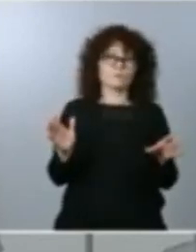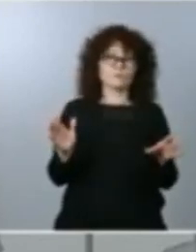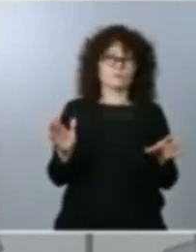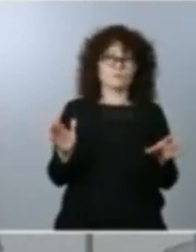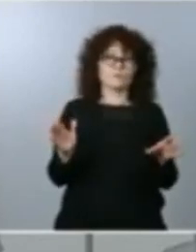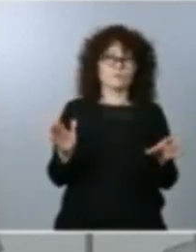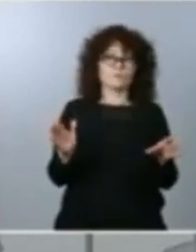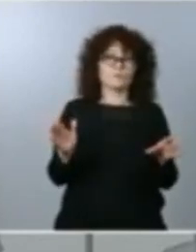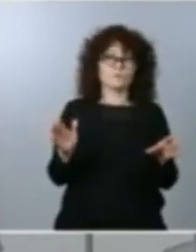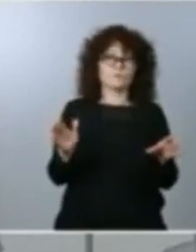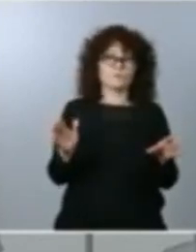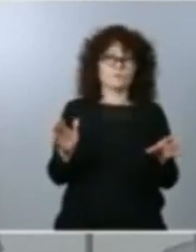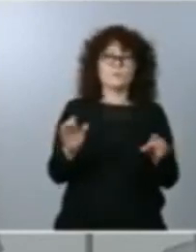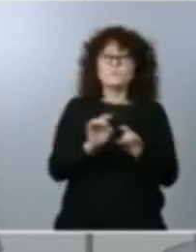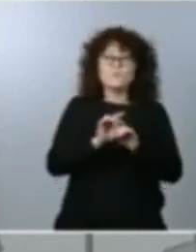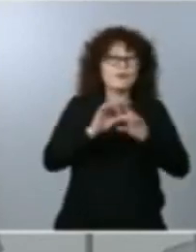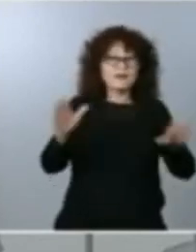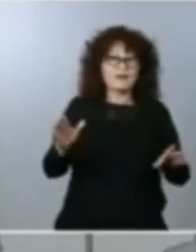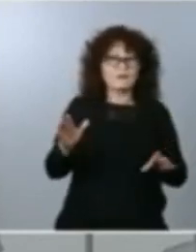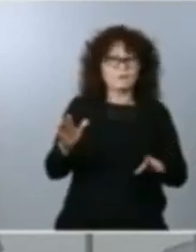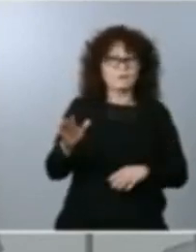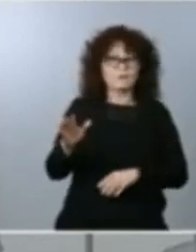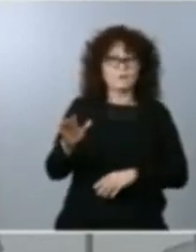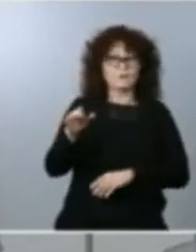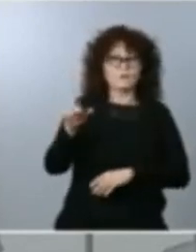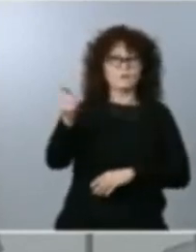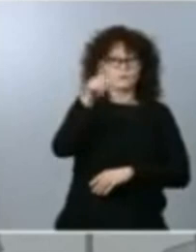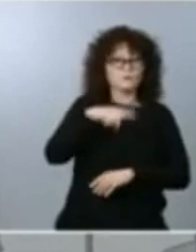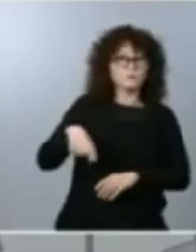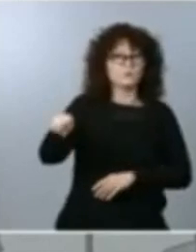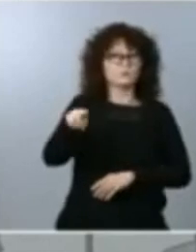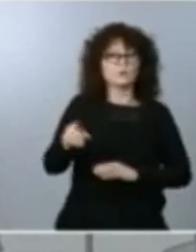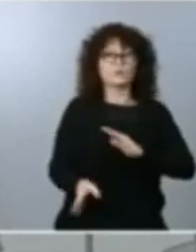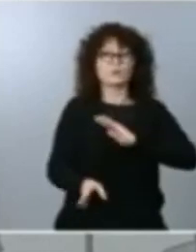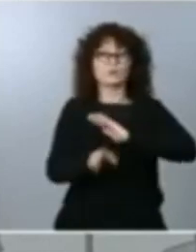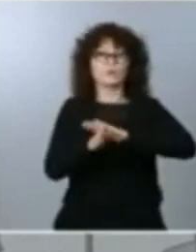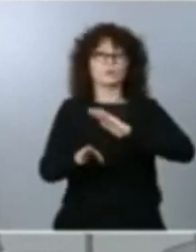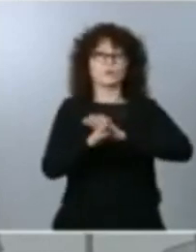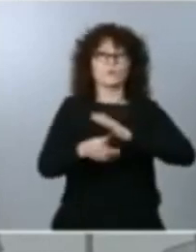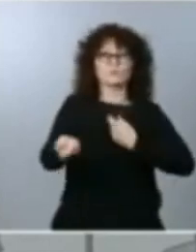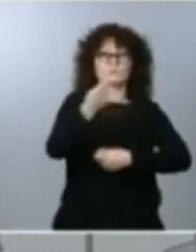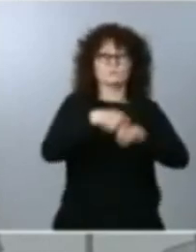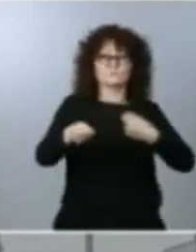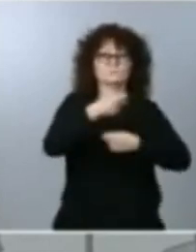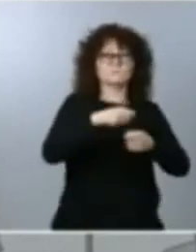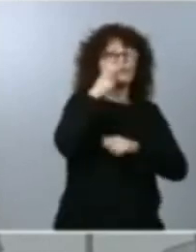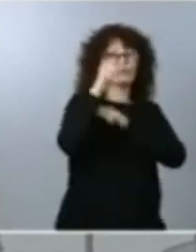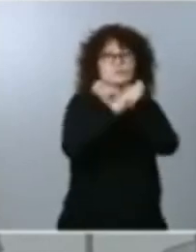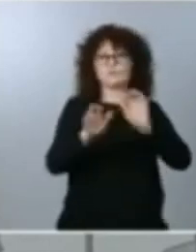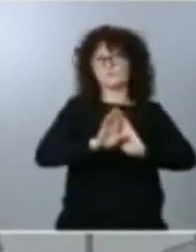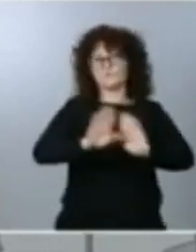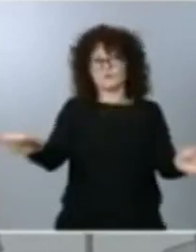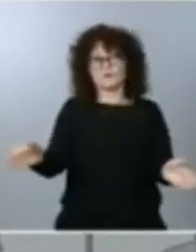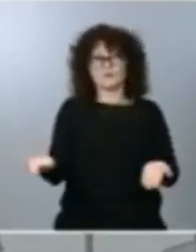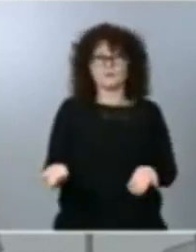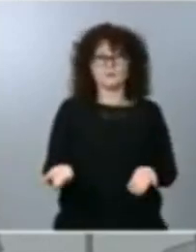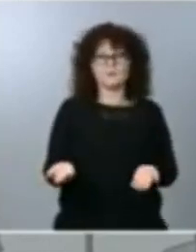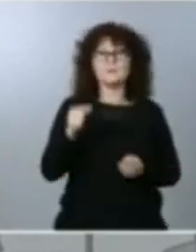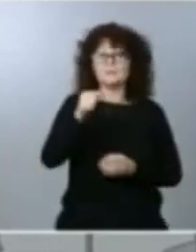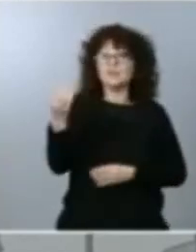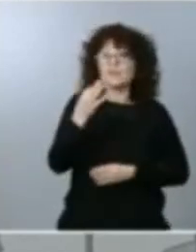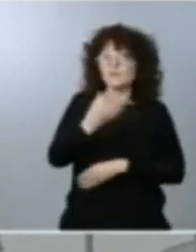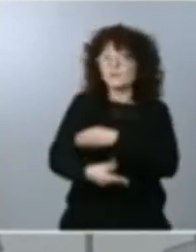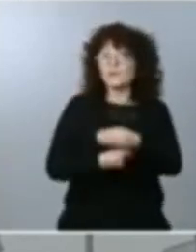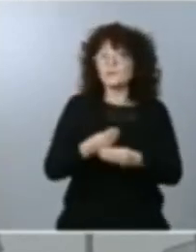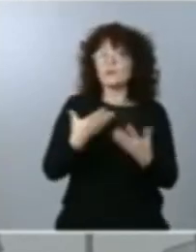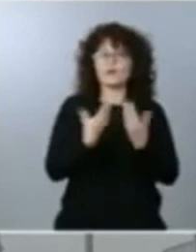que no van a poder seguir traficando con los seres humanos y eso lo tenemos que hacer con los países de tránsito